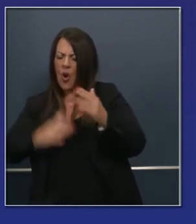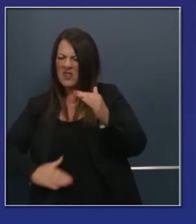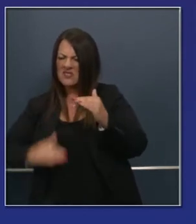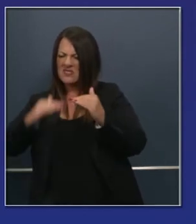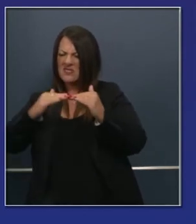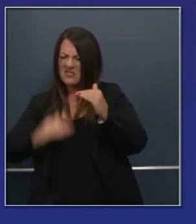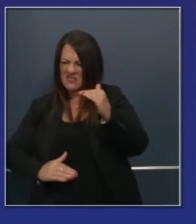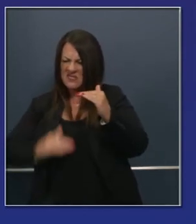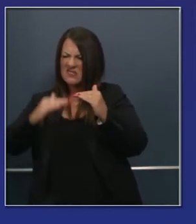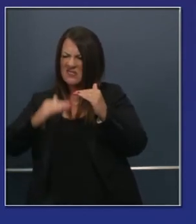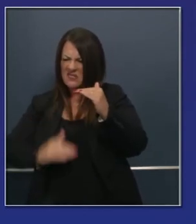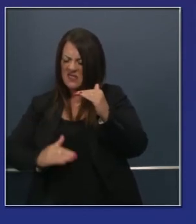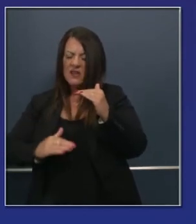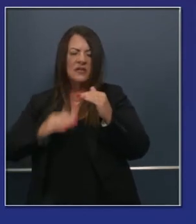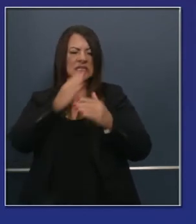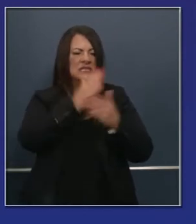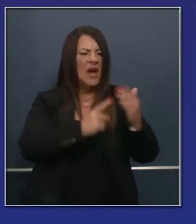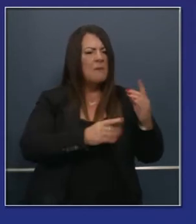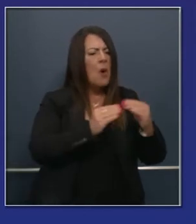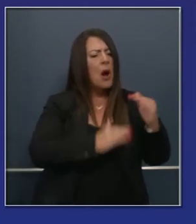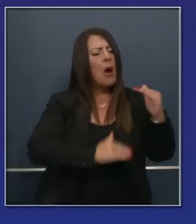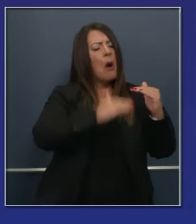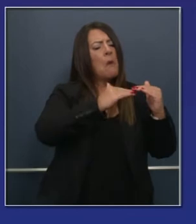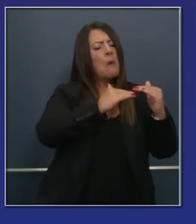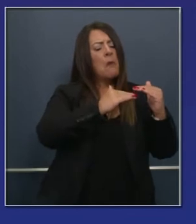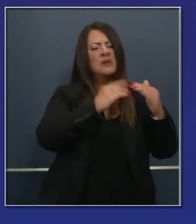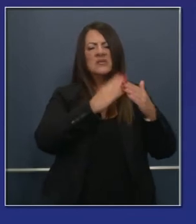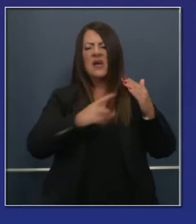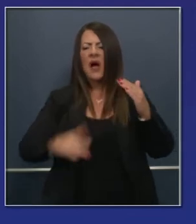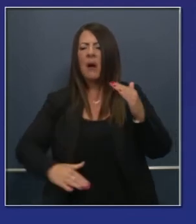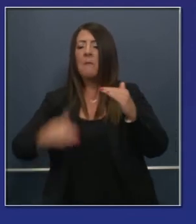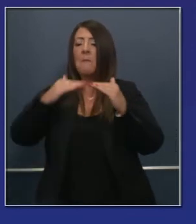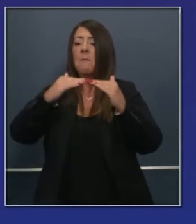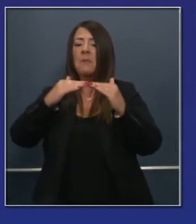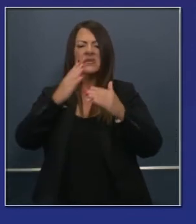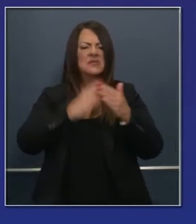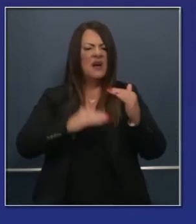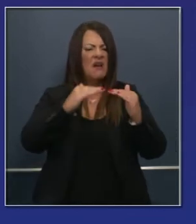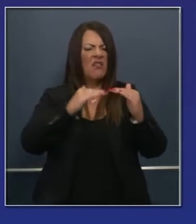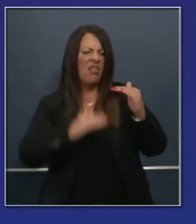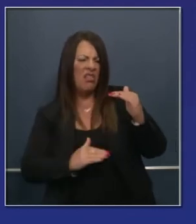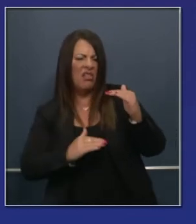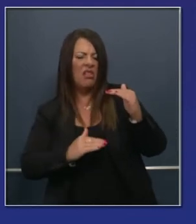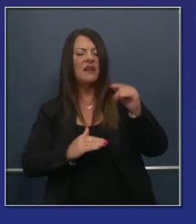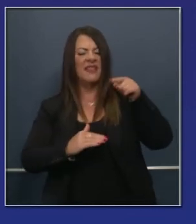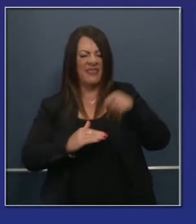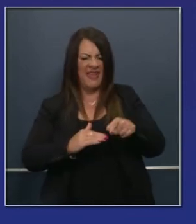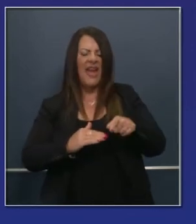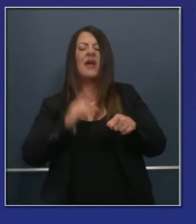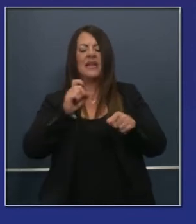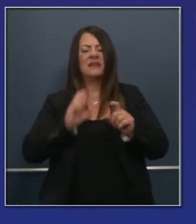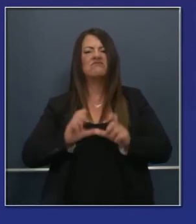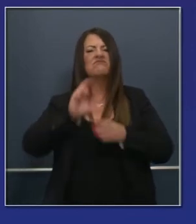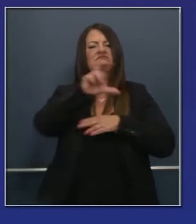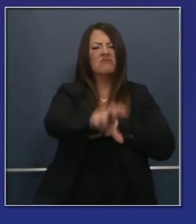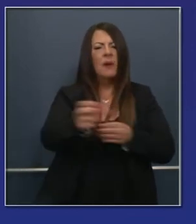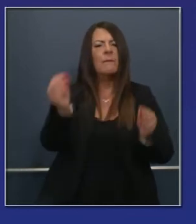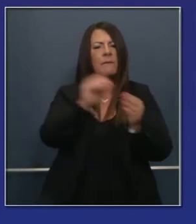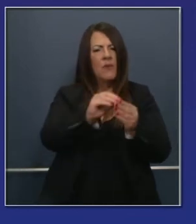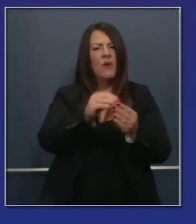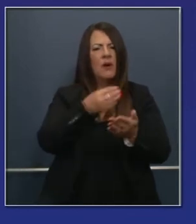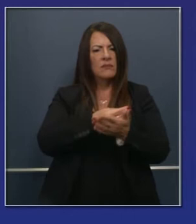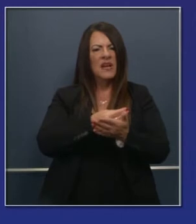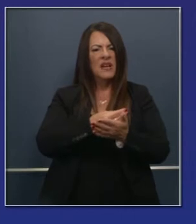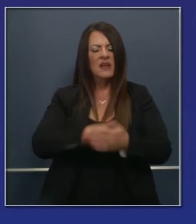Son dos palabras diferentes. Estuvimos discutiendo con la legislatura cómo usar los fondos de